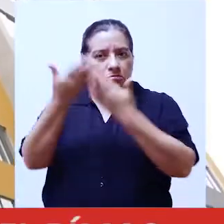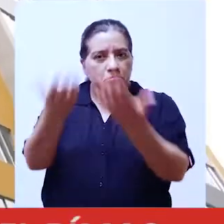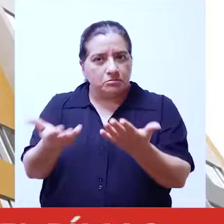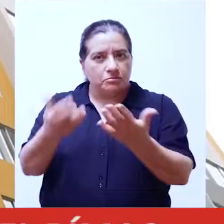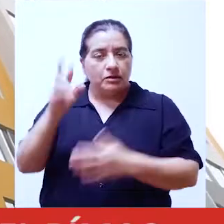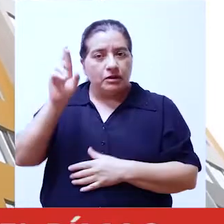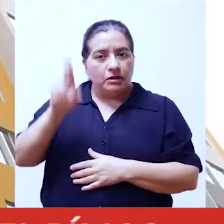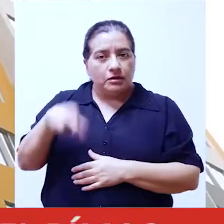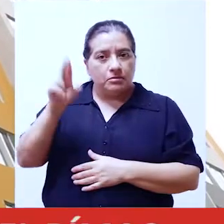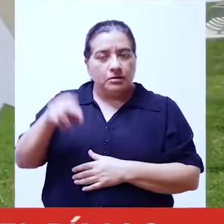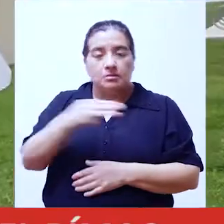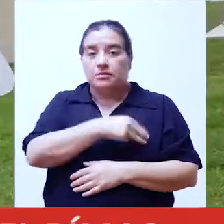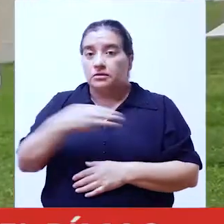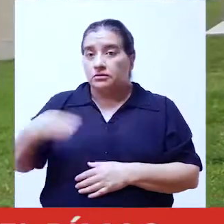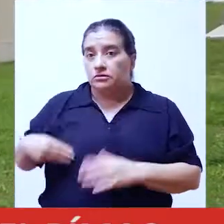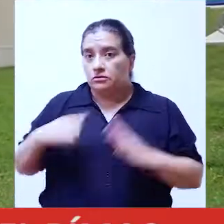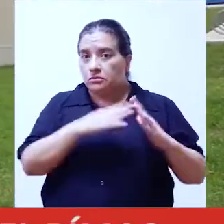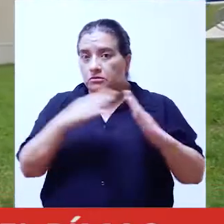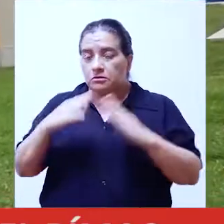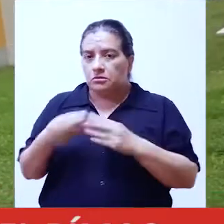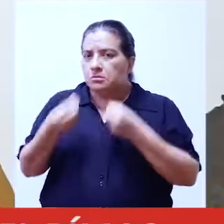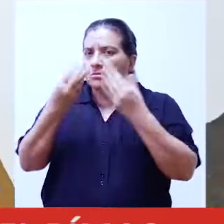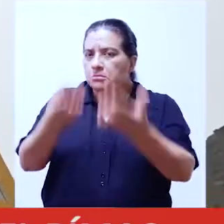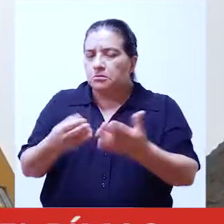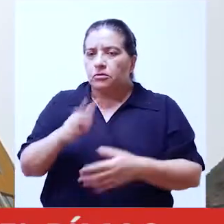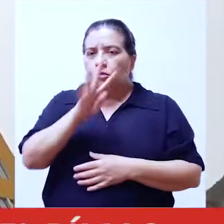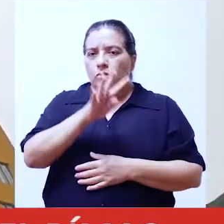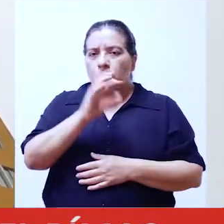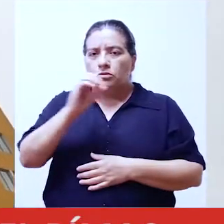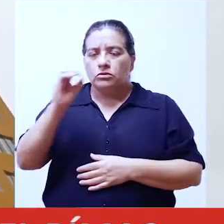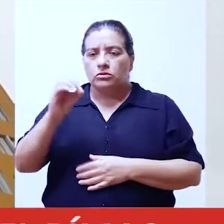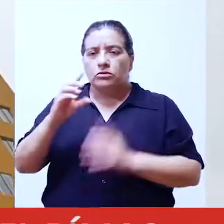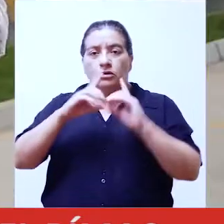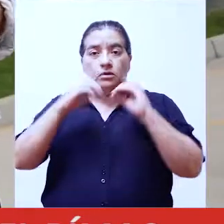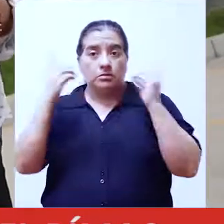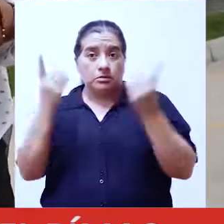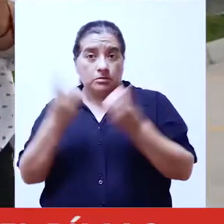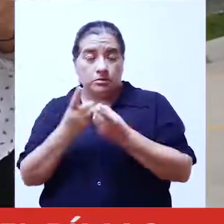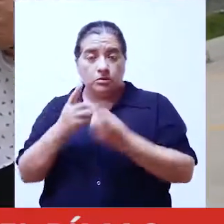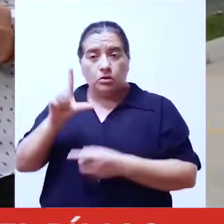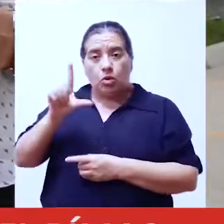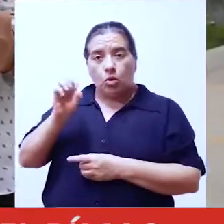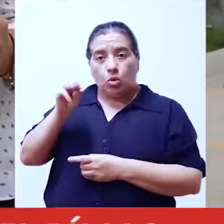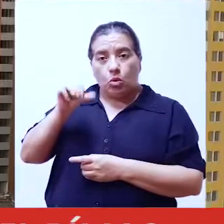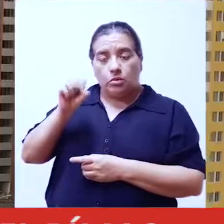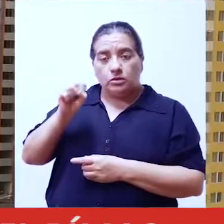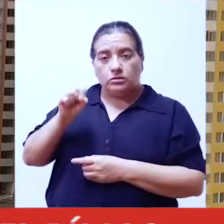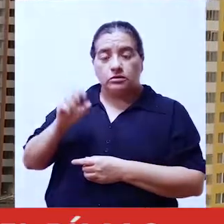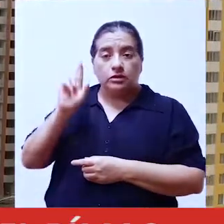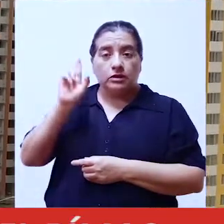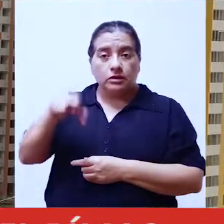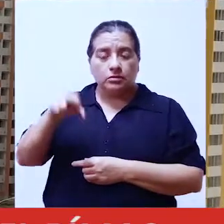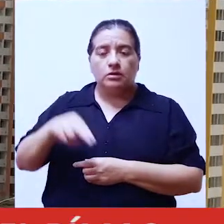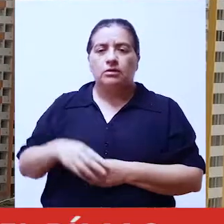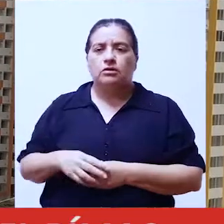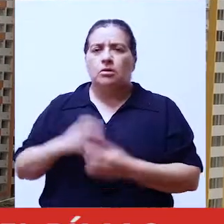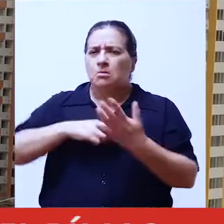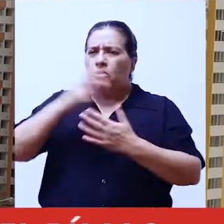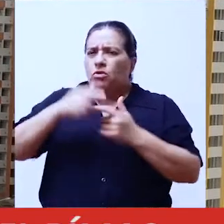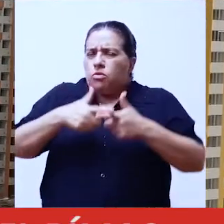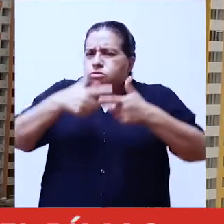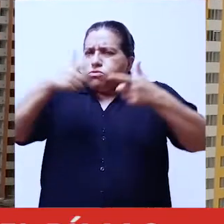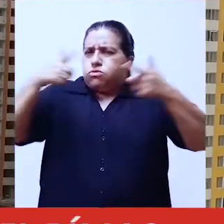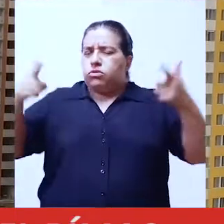Inician entrega de megaproyecto en el RIMAC. El Ministerio de Vivienda participó en la entrega de 400 departamentos en las Lomas del